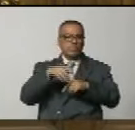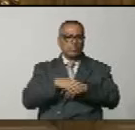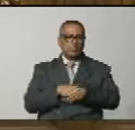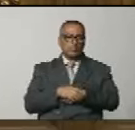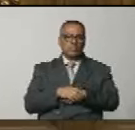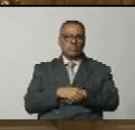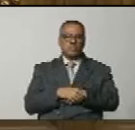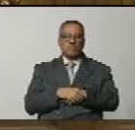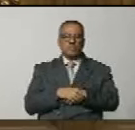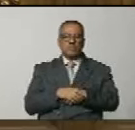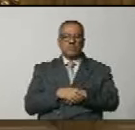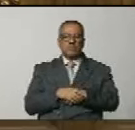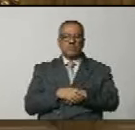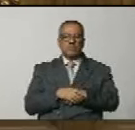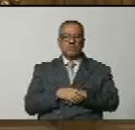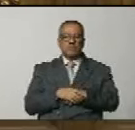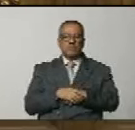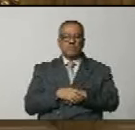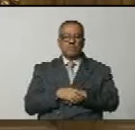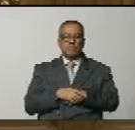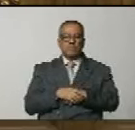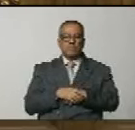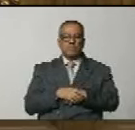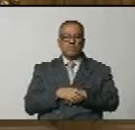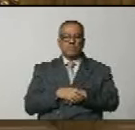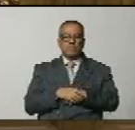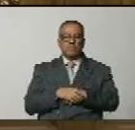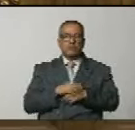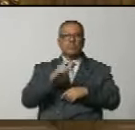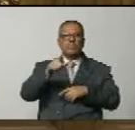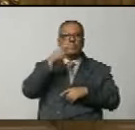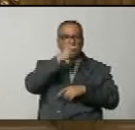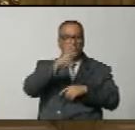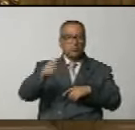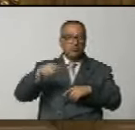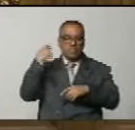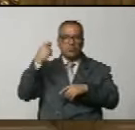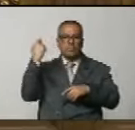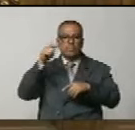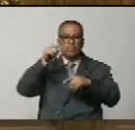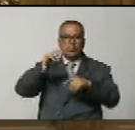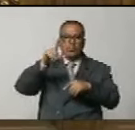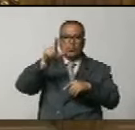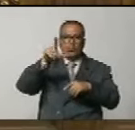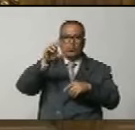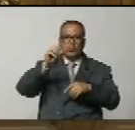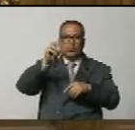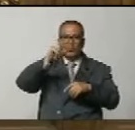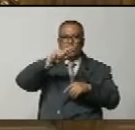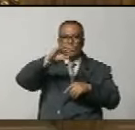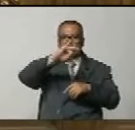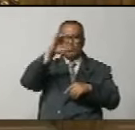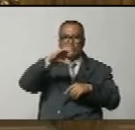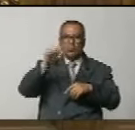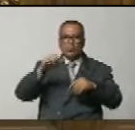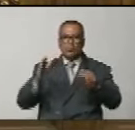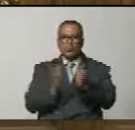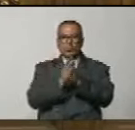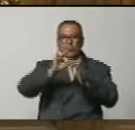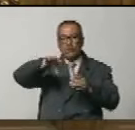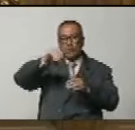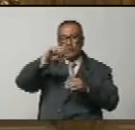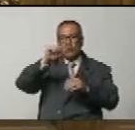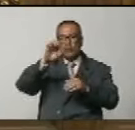Nicolás Maduro Moro cuando el pueblo apureño de Lorza rindió tributo a San José de su